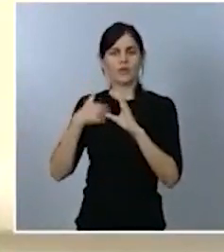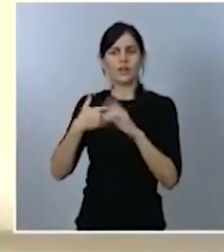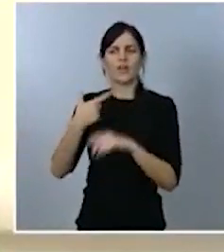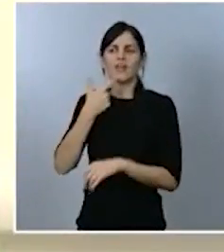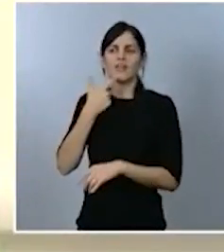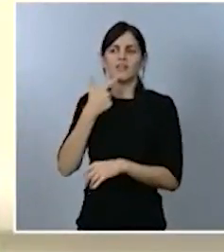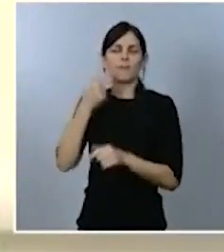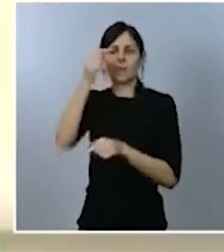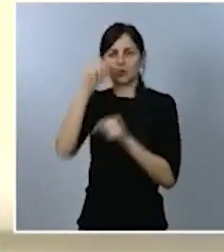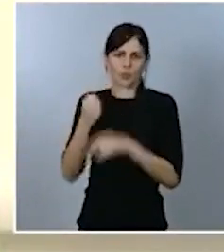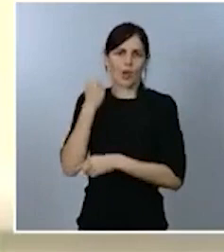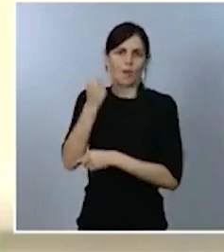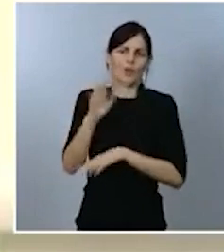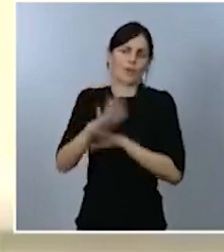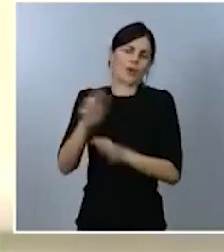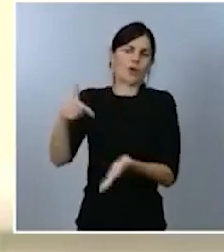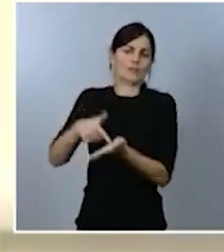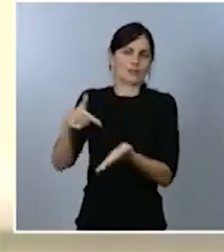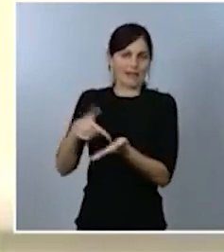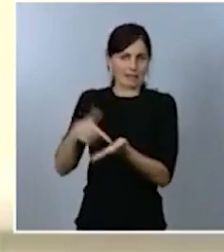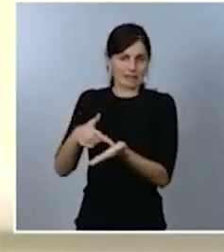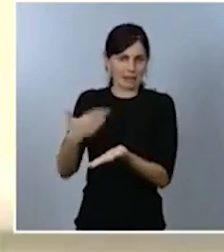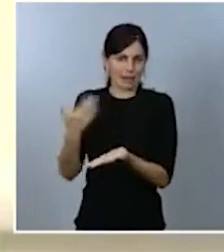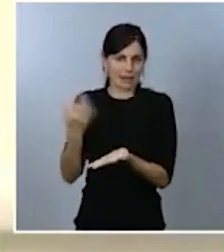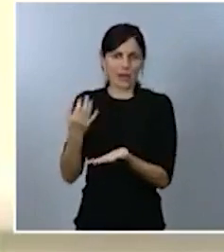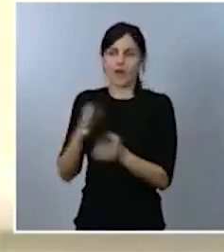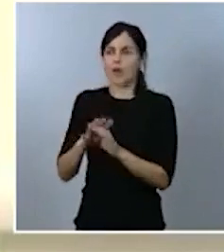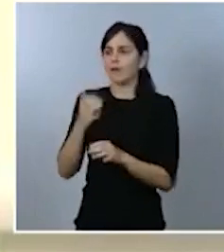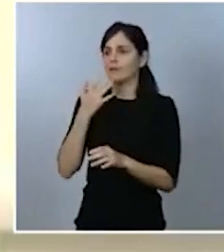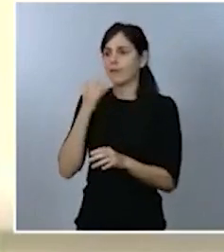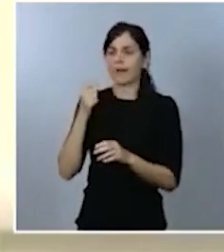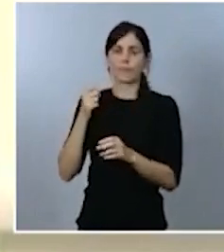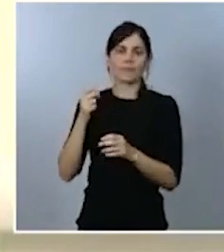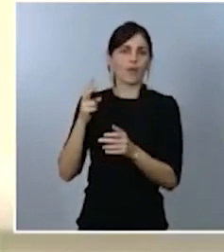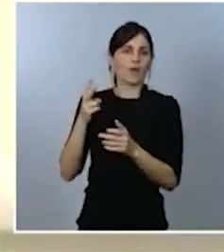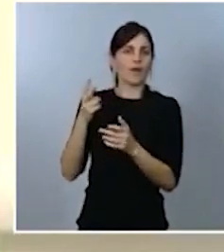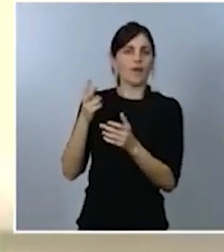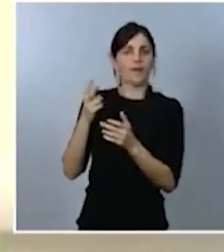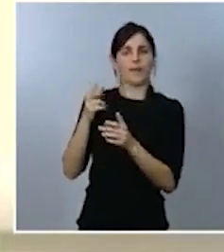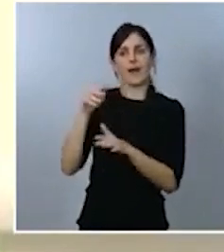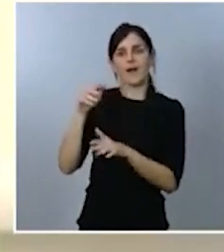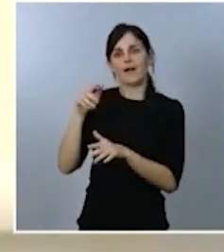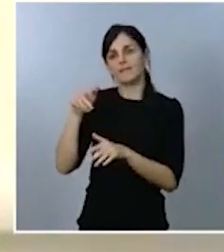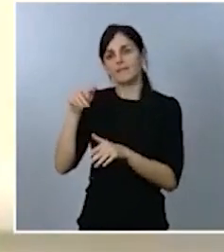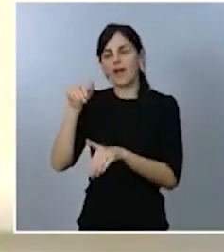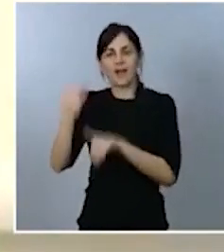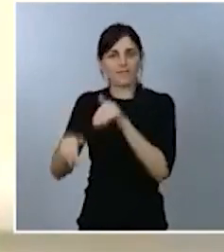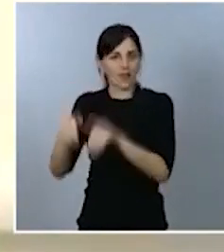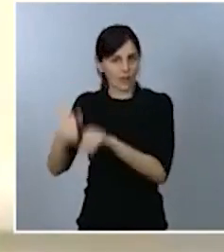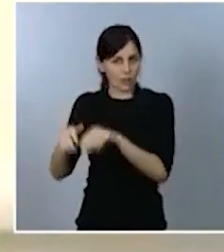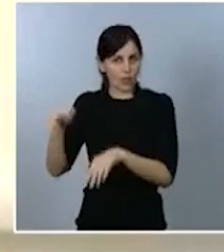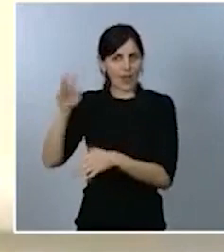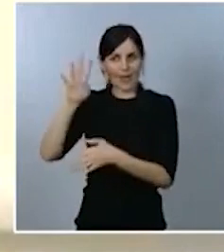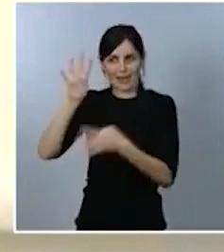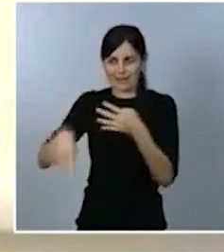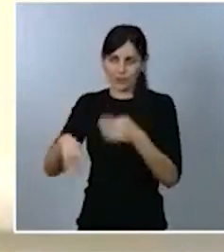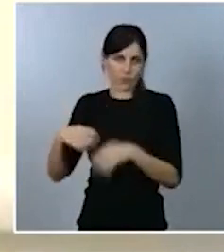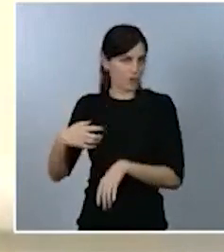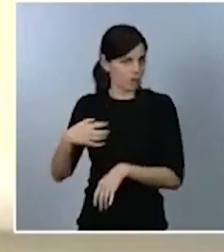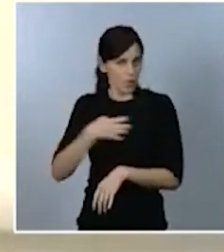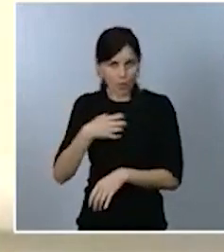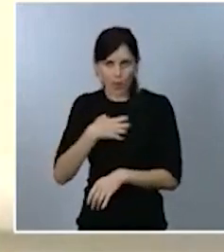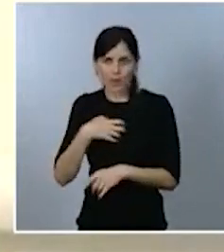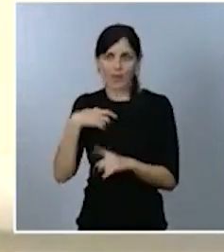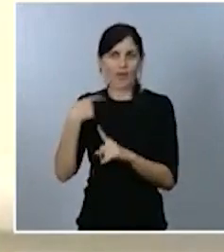que se tiene que quedar por escrito que no habrá referéndum en Cataluña, y la derogación de la enmienda sobre el castellano. No sé qué les parece si son viables este tipo de